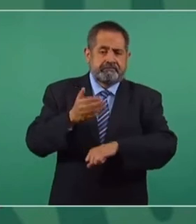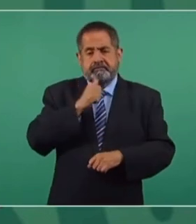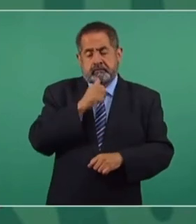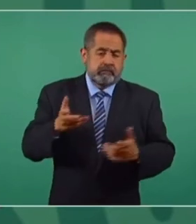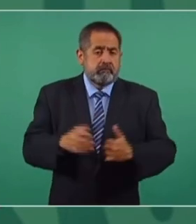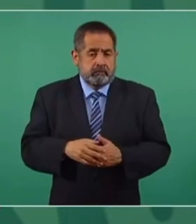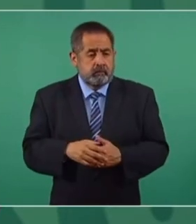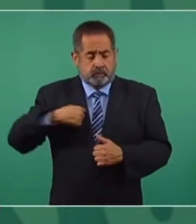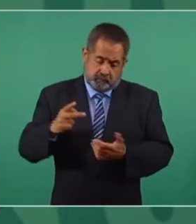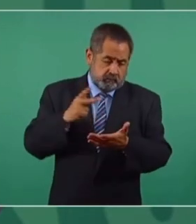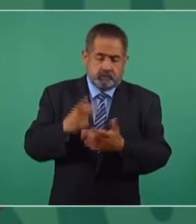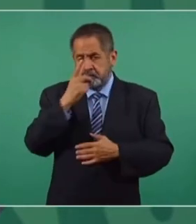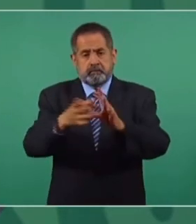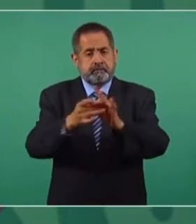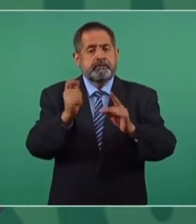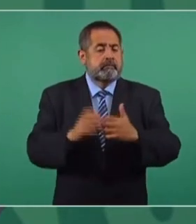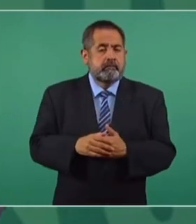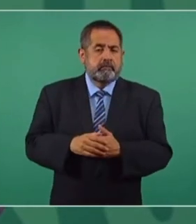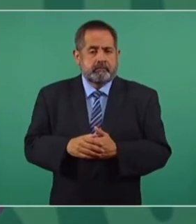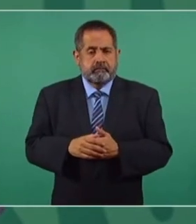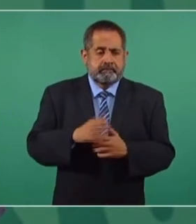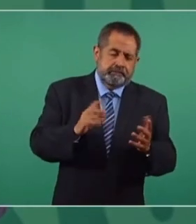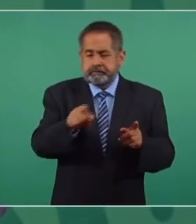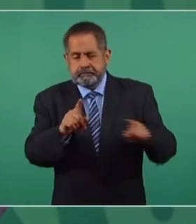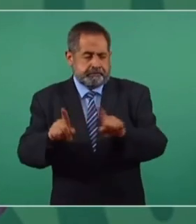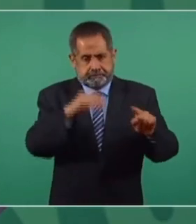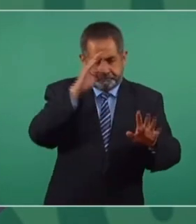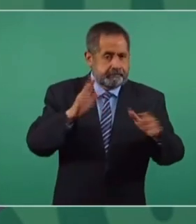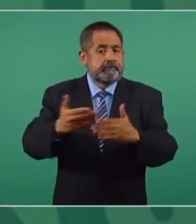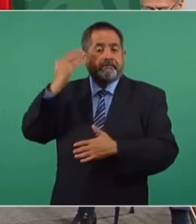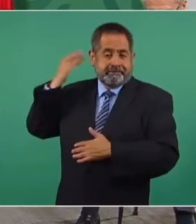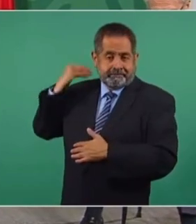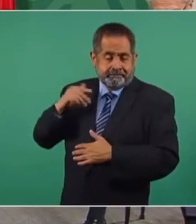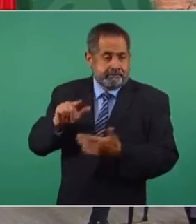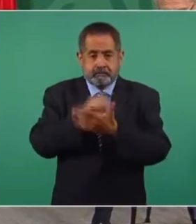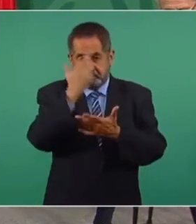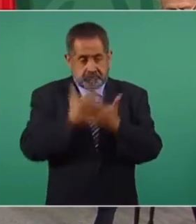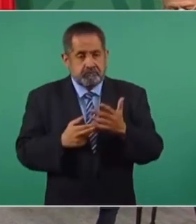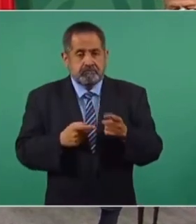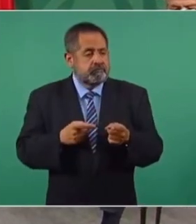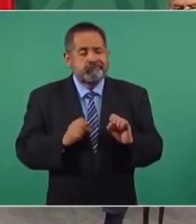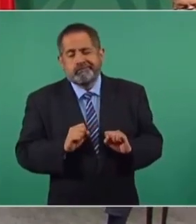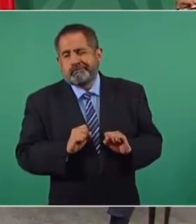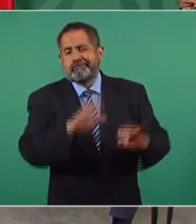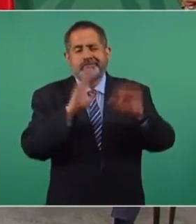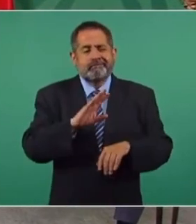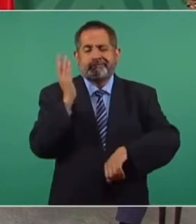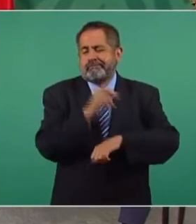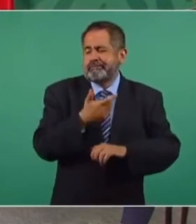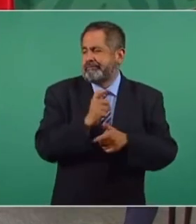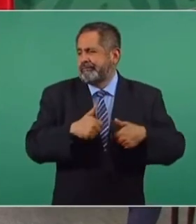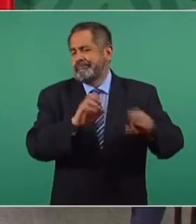Yo insisto en que, entre otras diferencias, antes se cometían delitos e imperaba la